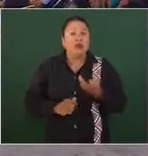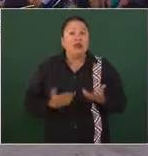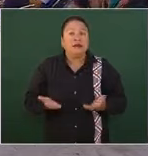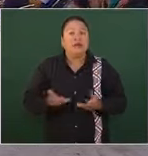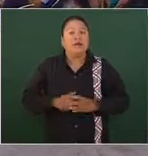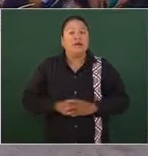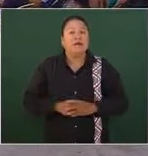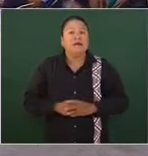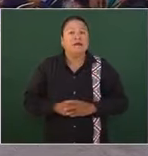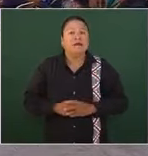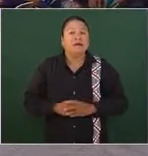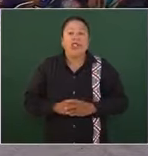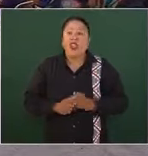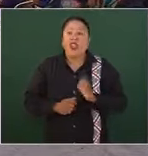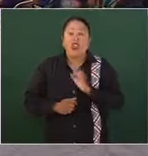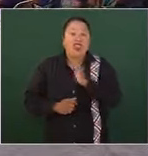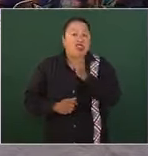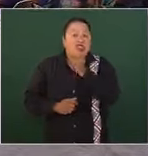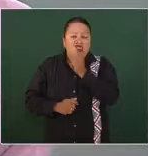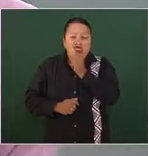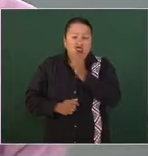no se ha